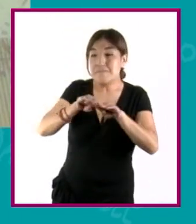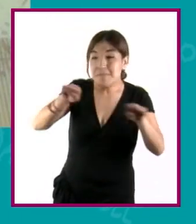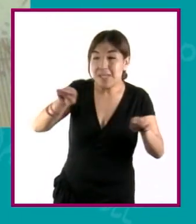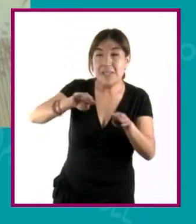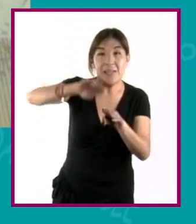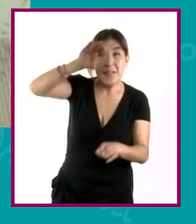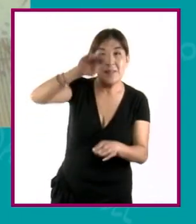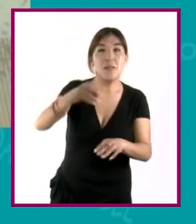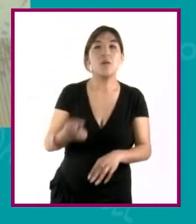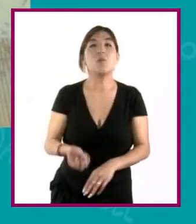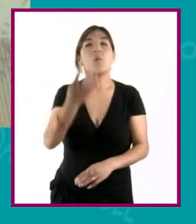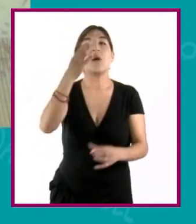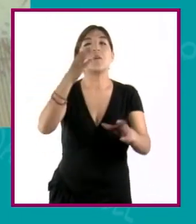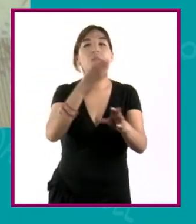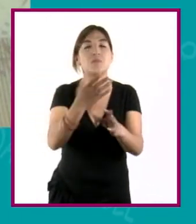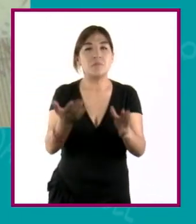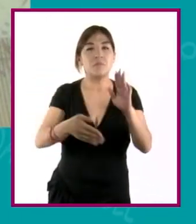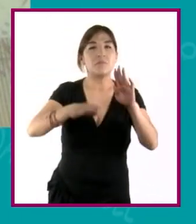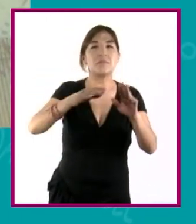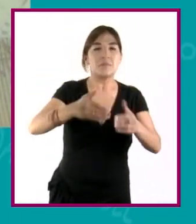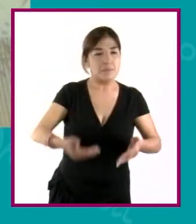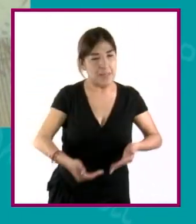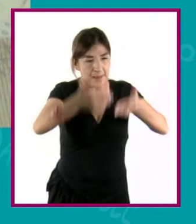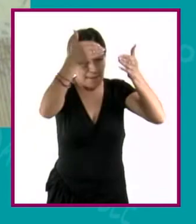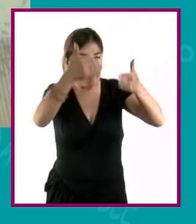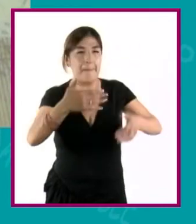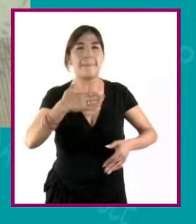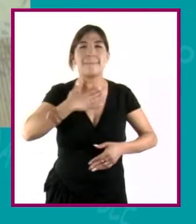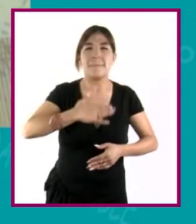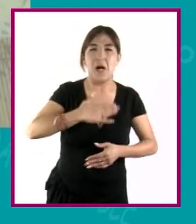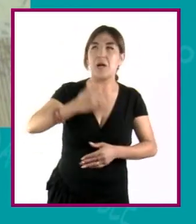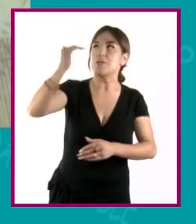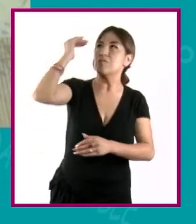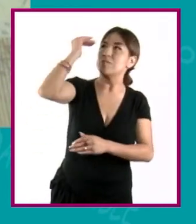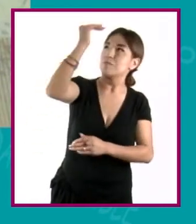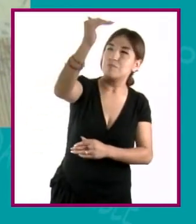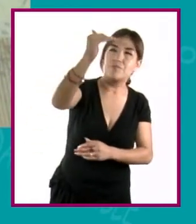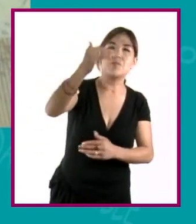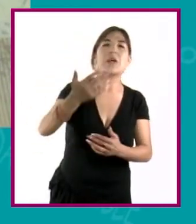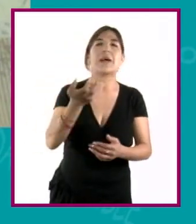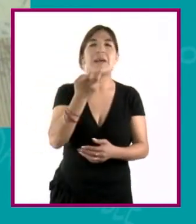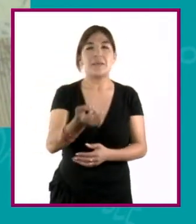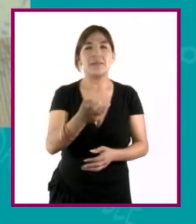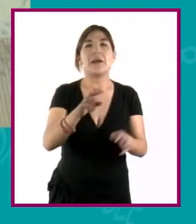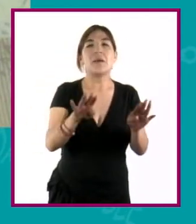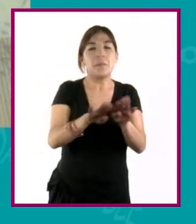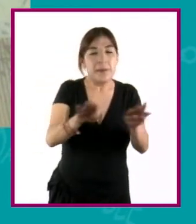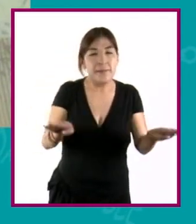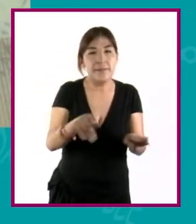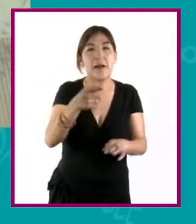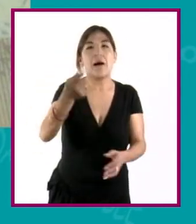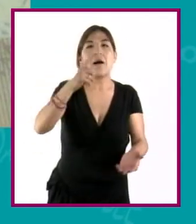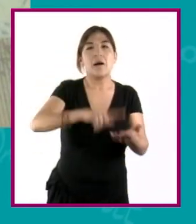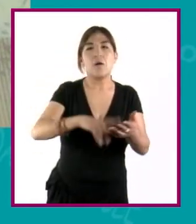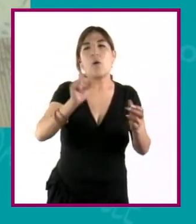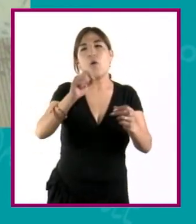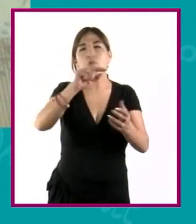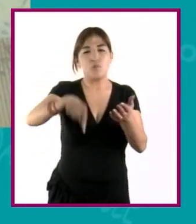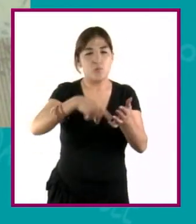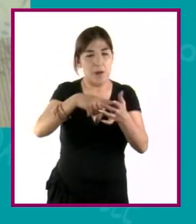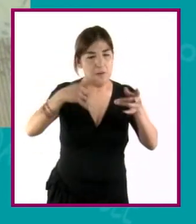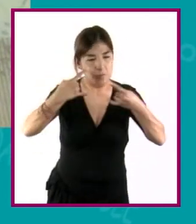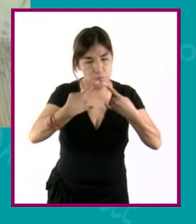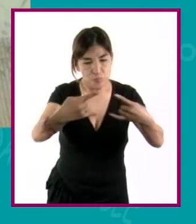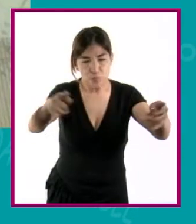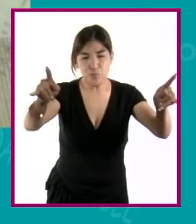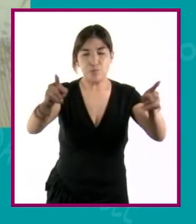todo en el caso de los muros, el caso de los vanos, que son estos espacios que quedan como para poder generar circulaciones o para poder abrir algún espacio y que